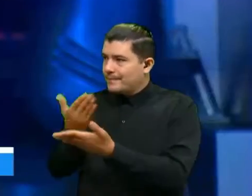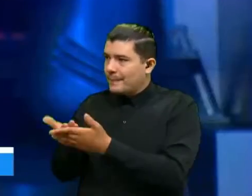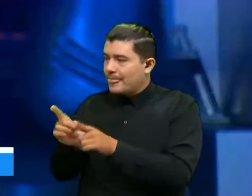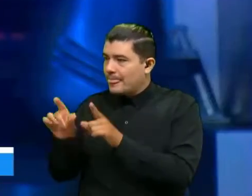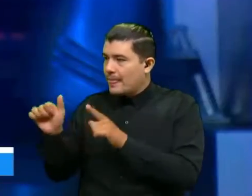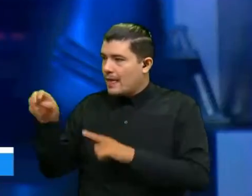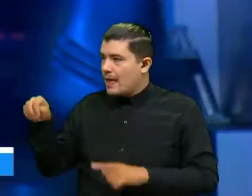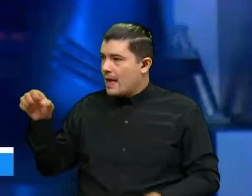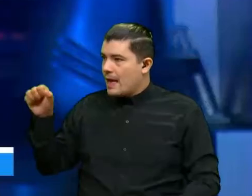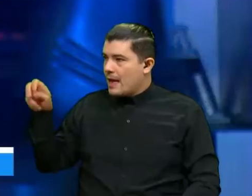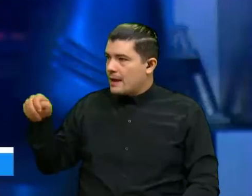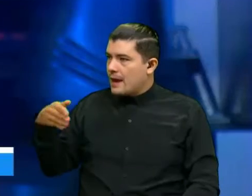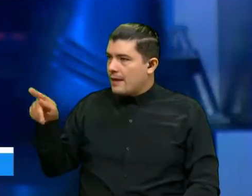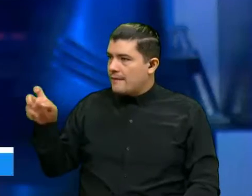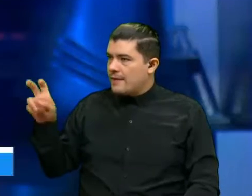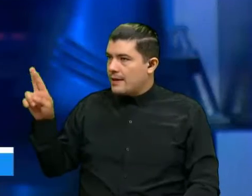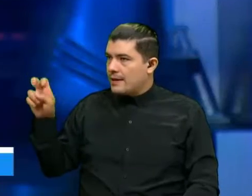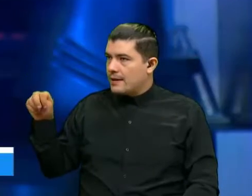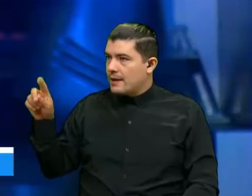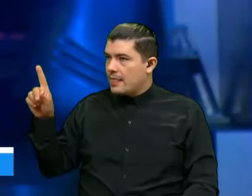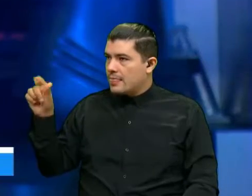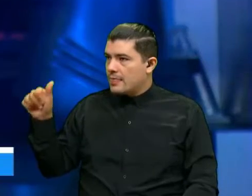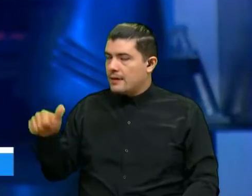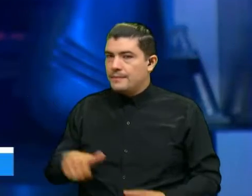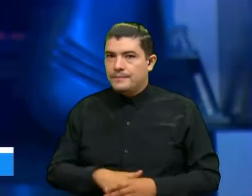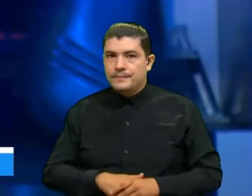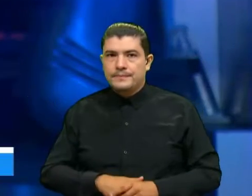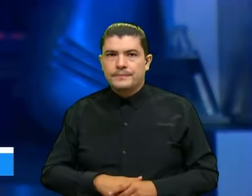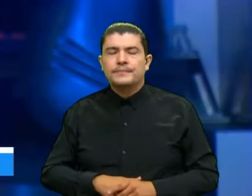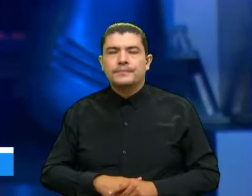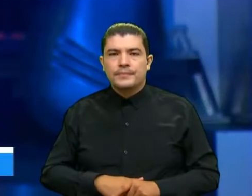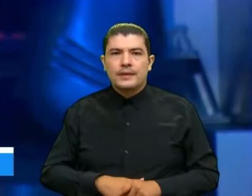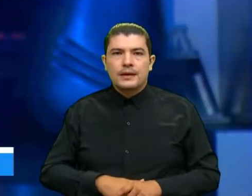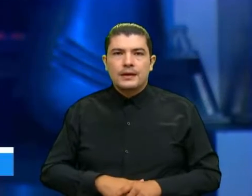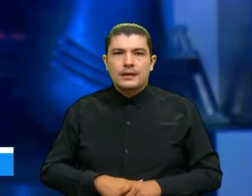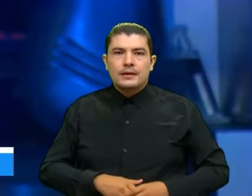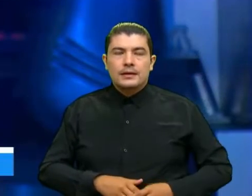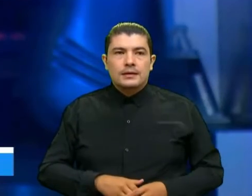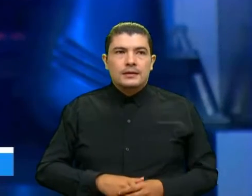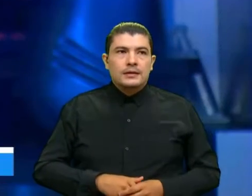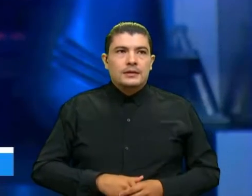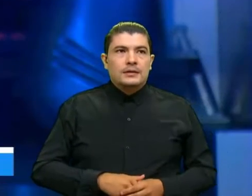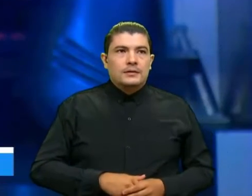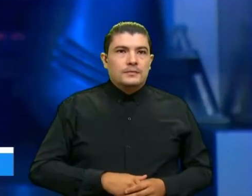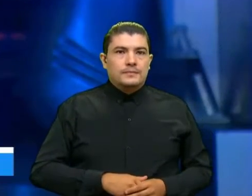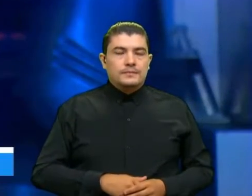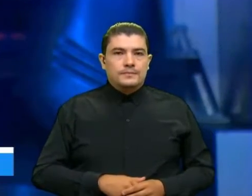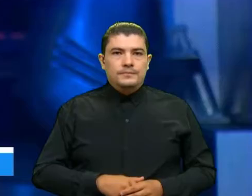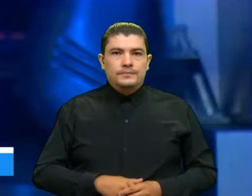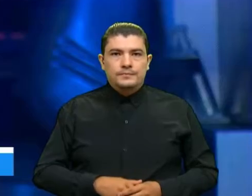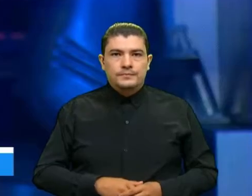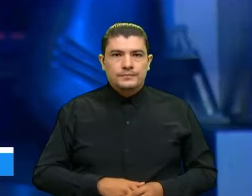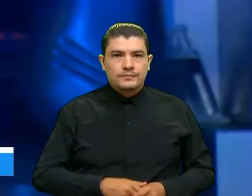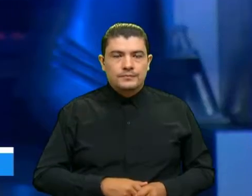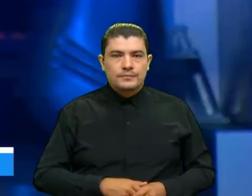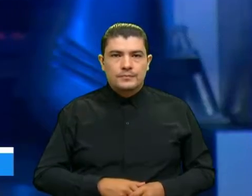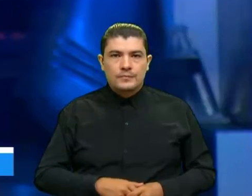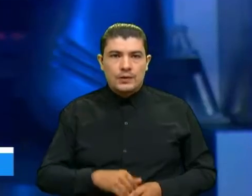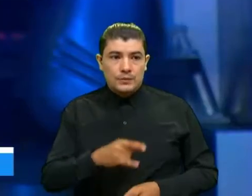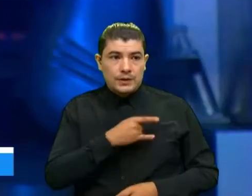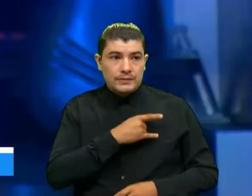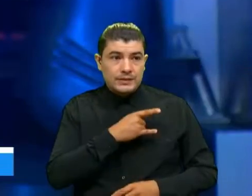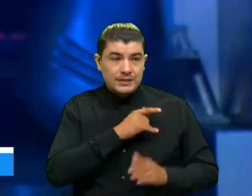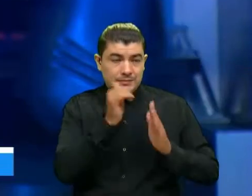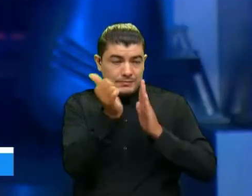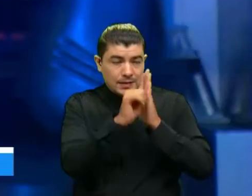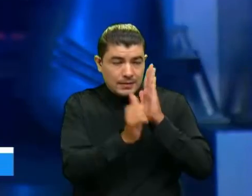Fernanda bueno doctor Juan Camilo que en toda la variedad de programas que ofrece la institución como andan ustedes